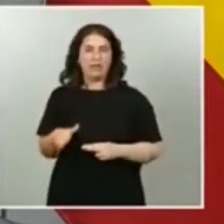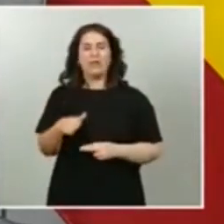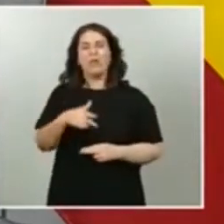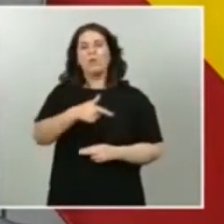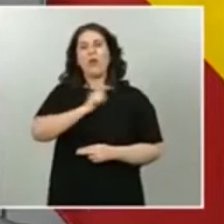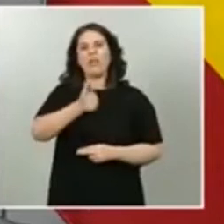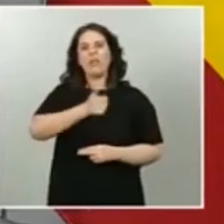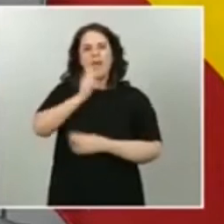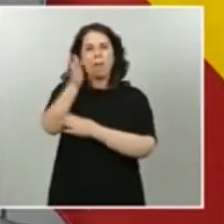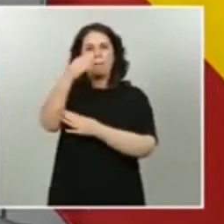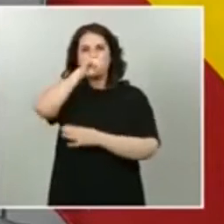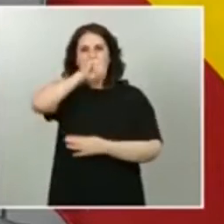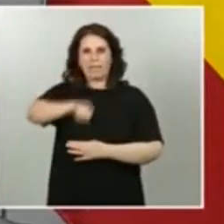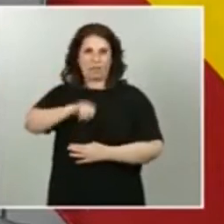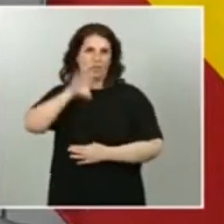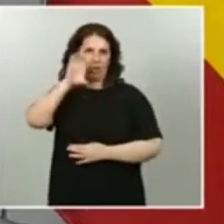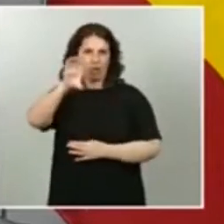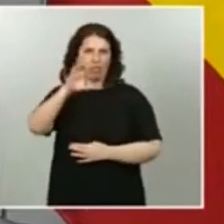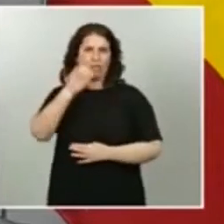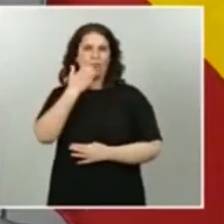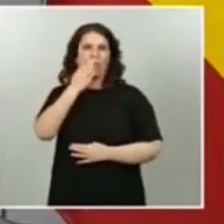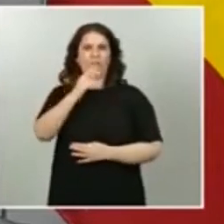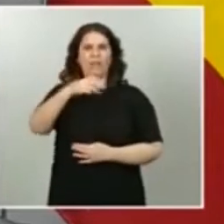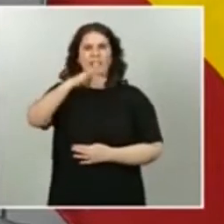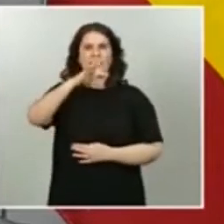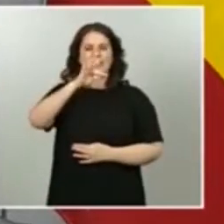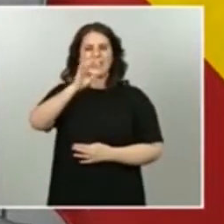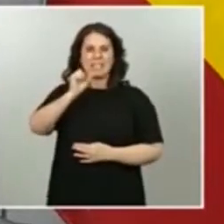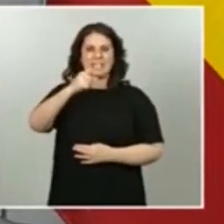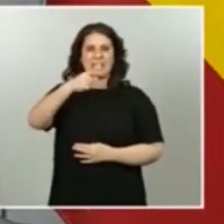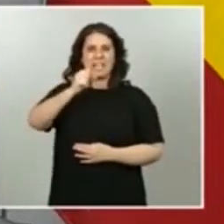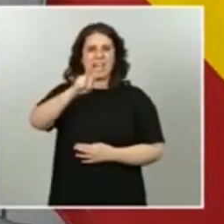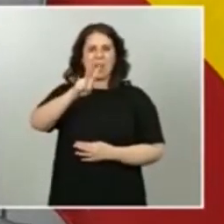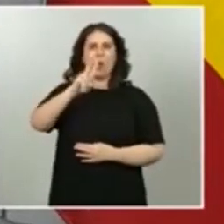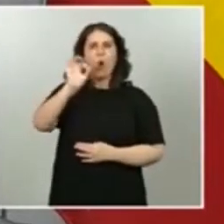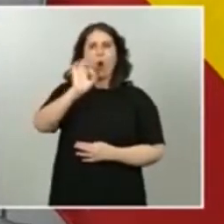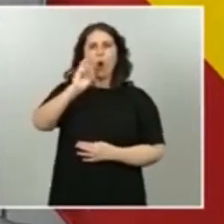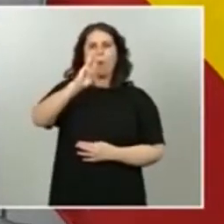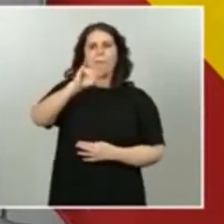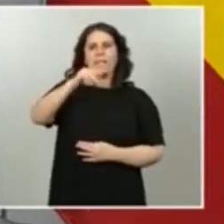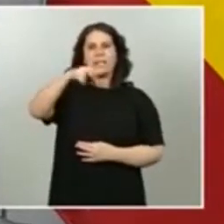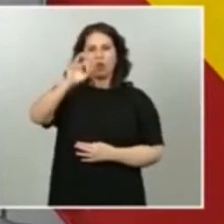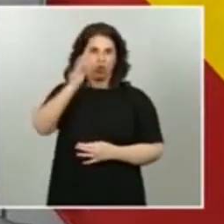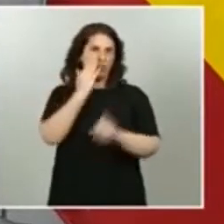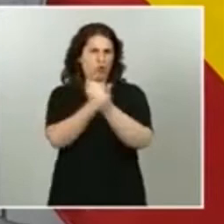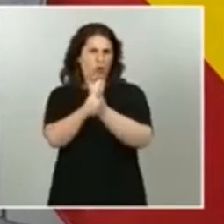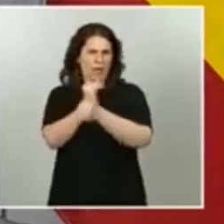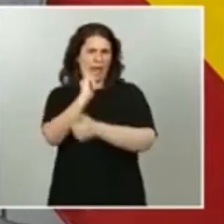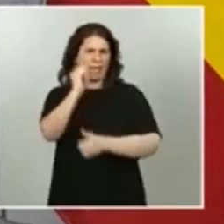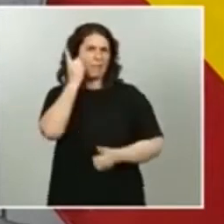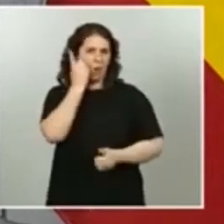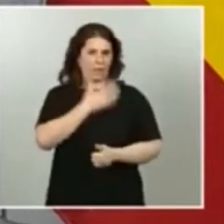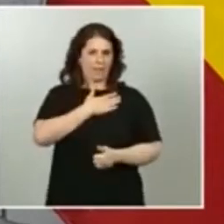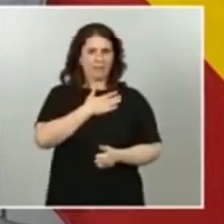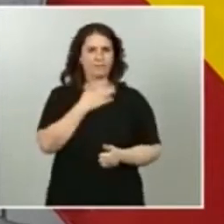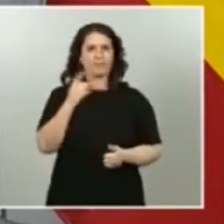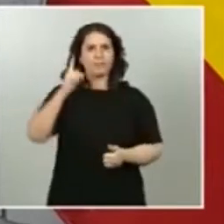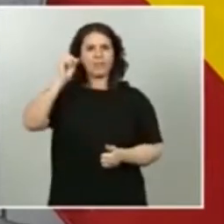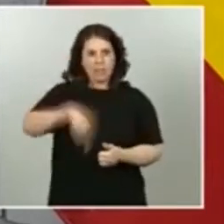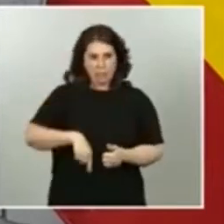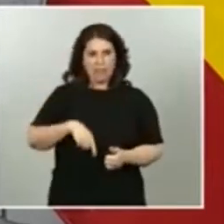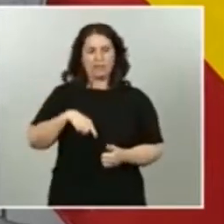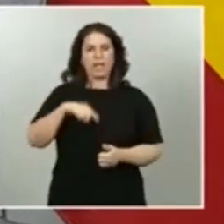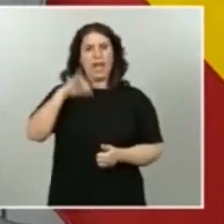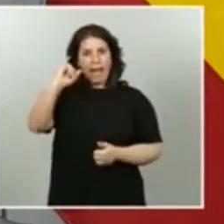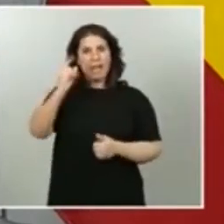hombres como Fuentes Gago, como Eugenio Pino, que tenían copia de ese teléfono. Es un hecho incontrovertido que hay copias de ese móvil en